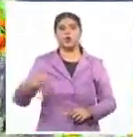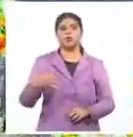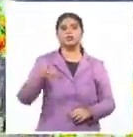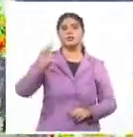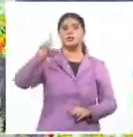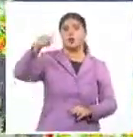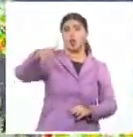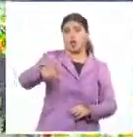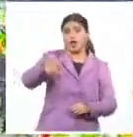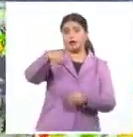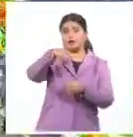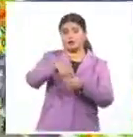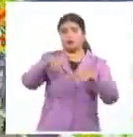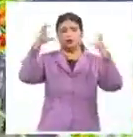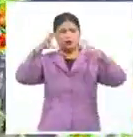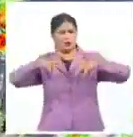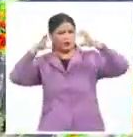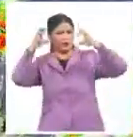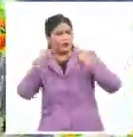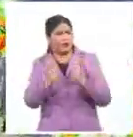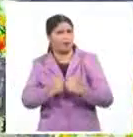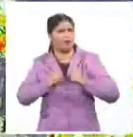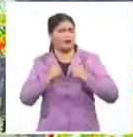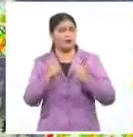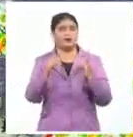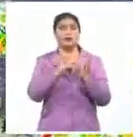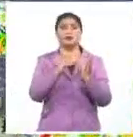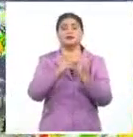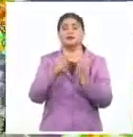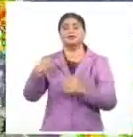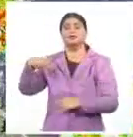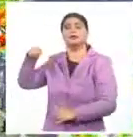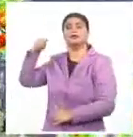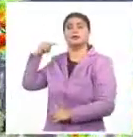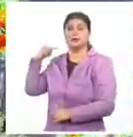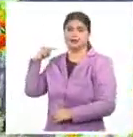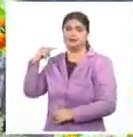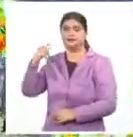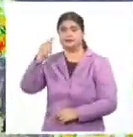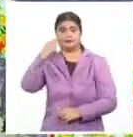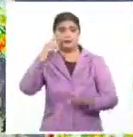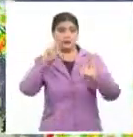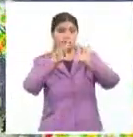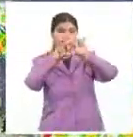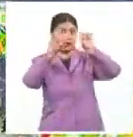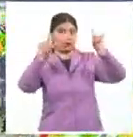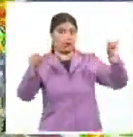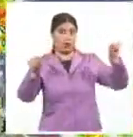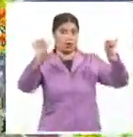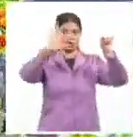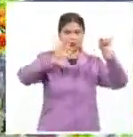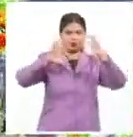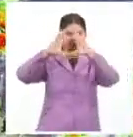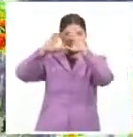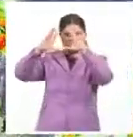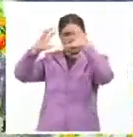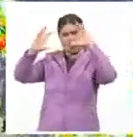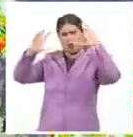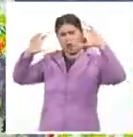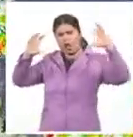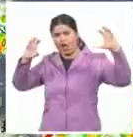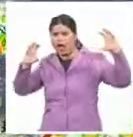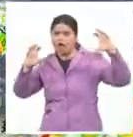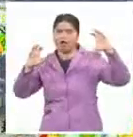acumulado de lluvia intensa y fuerte durante la tarde de ayer, fíjense tenemos un sistema de niveles medios que posiciona su centro aquí, fíjense la